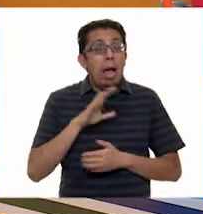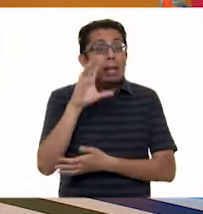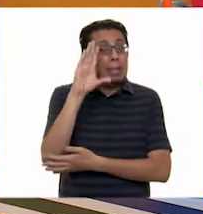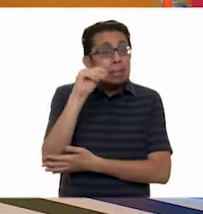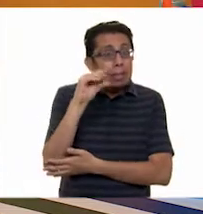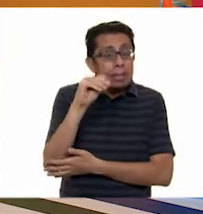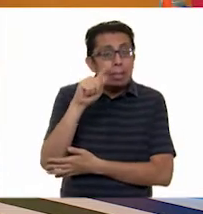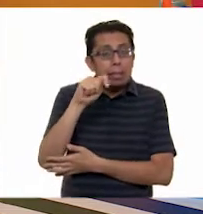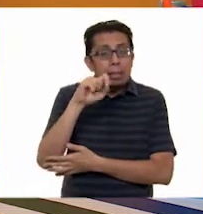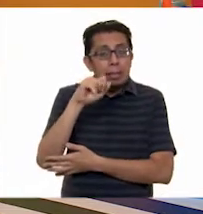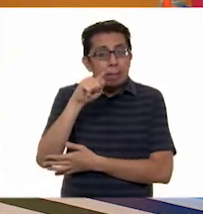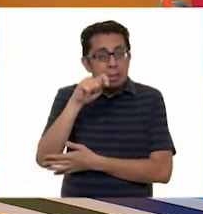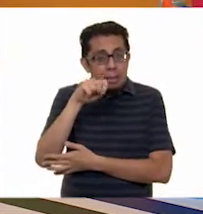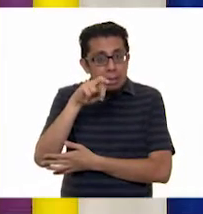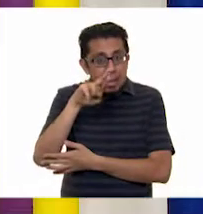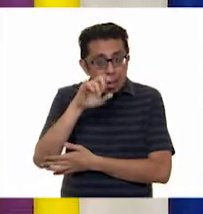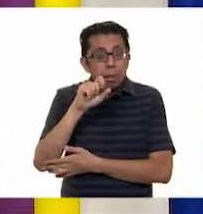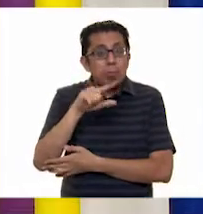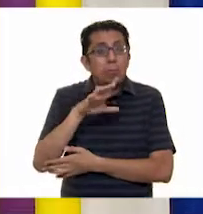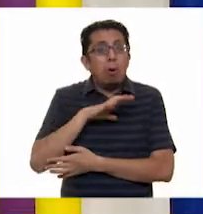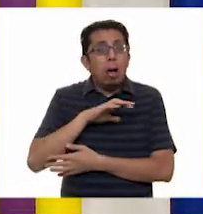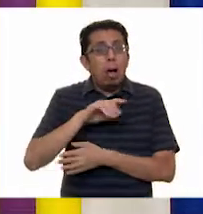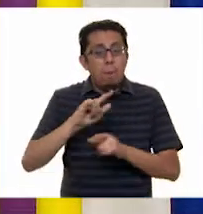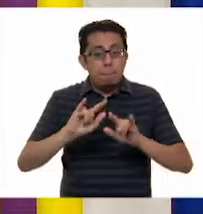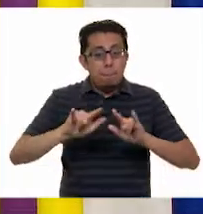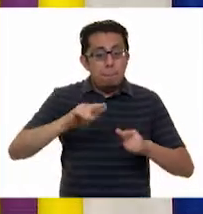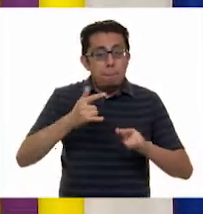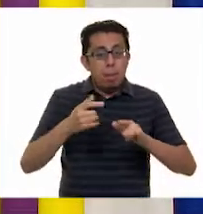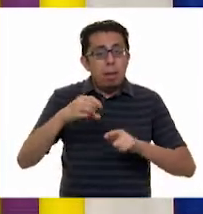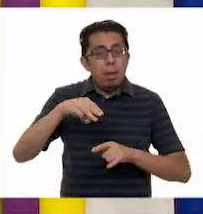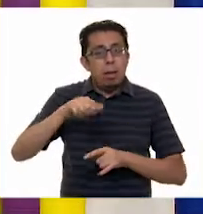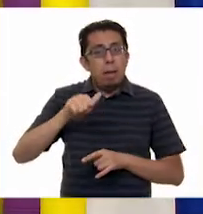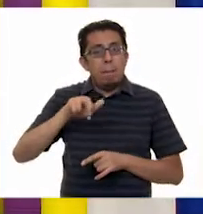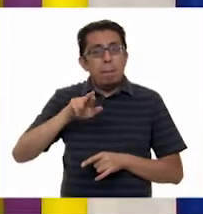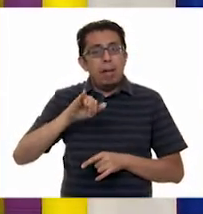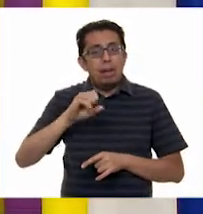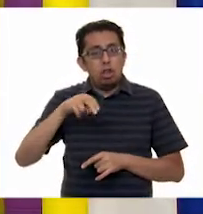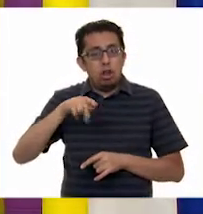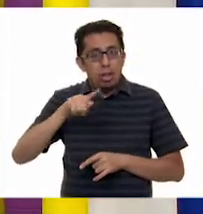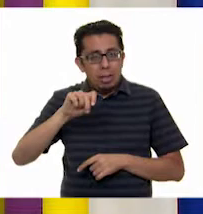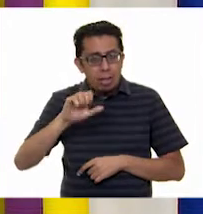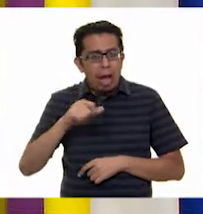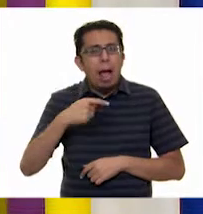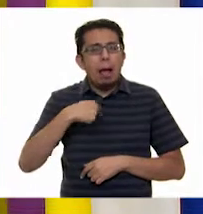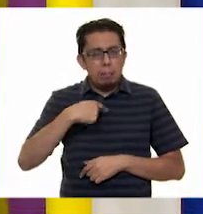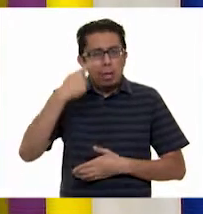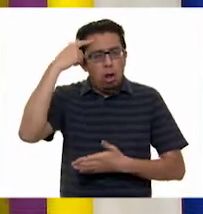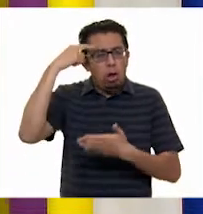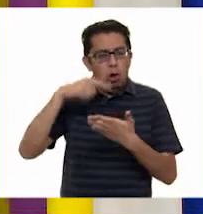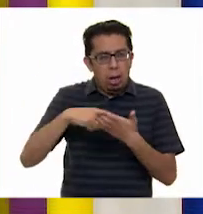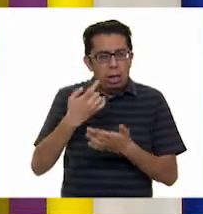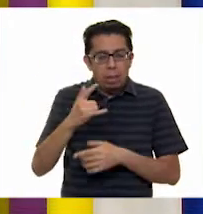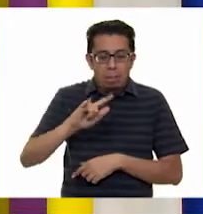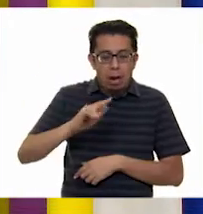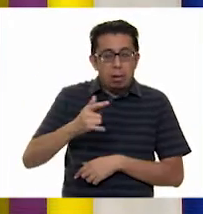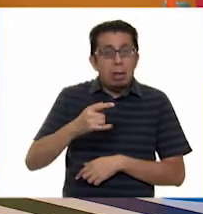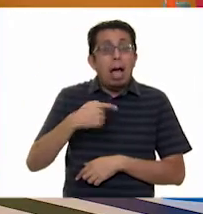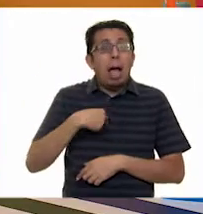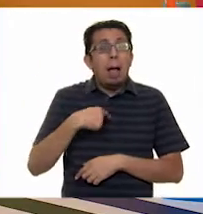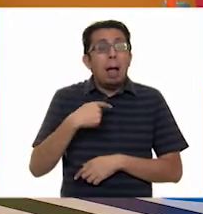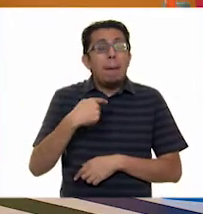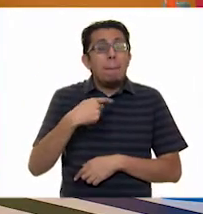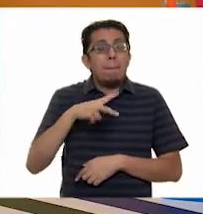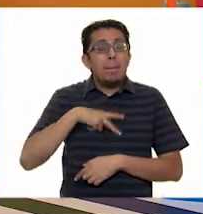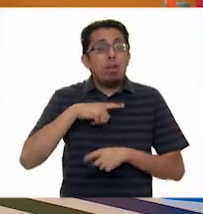marionetas. ¿El tuyo qué es? Yo creo que el mío debe ser una marioneta. Una marioneta y el mío un